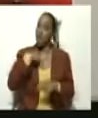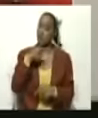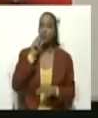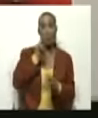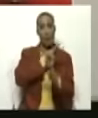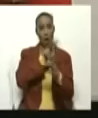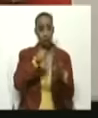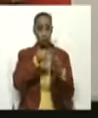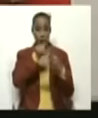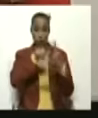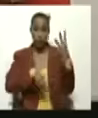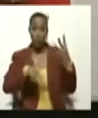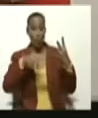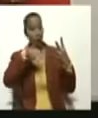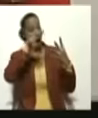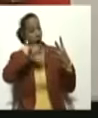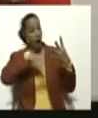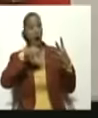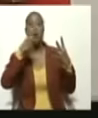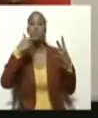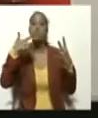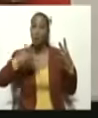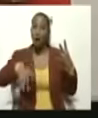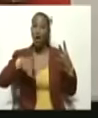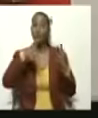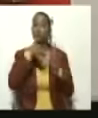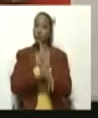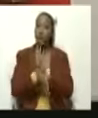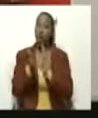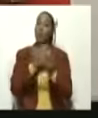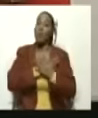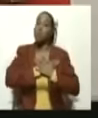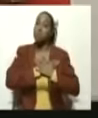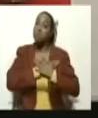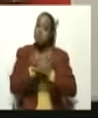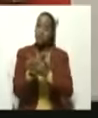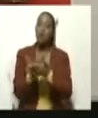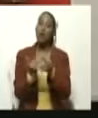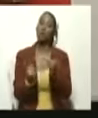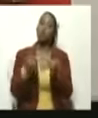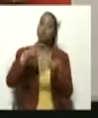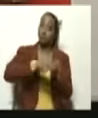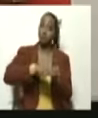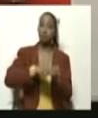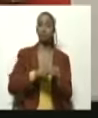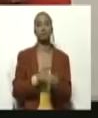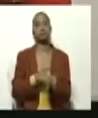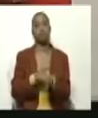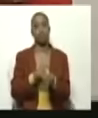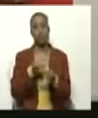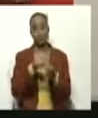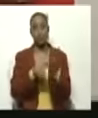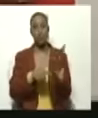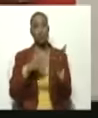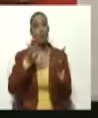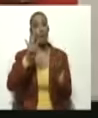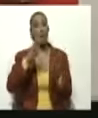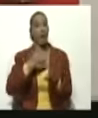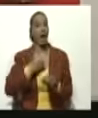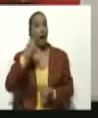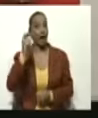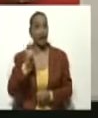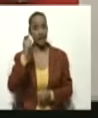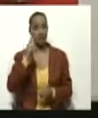esta alcaldesa de una capital de Estado, de San Juan de los Morros, capital del Estado Huarico, y de alcaldes como el